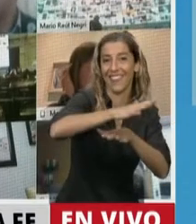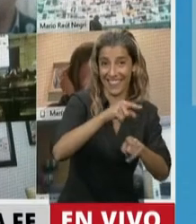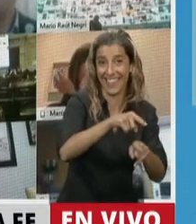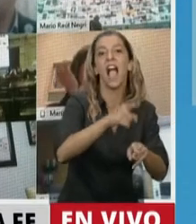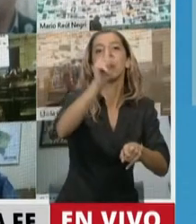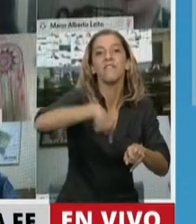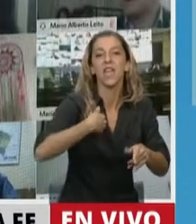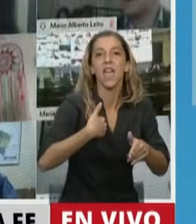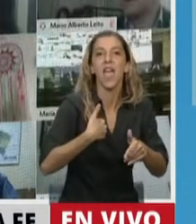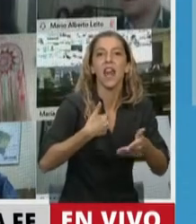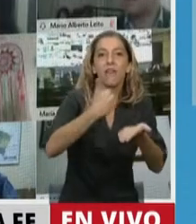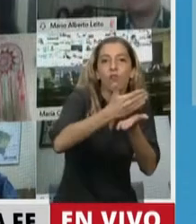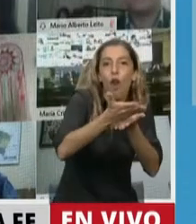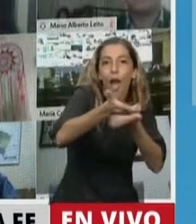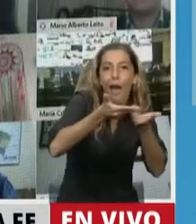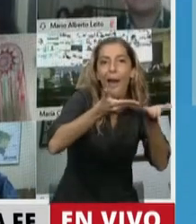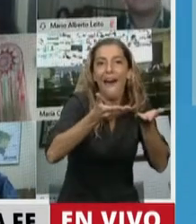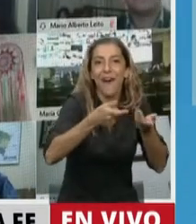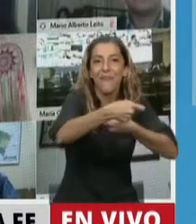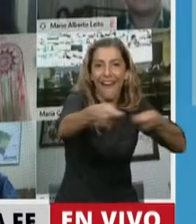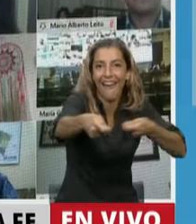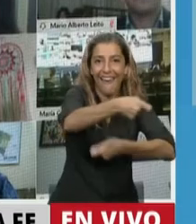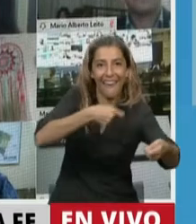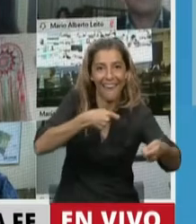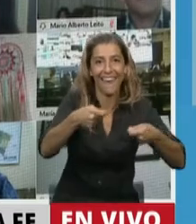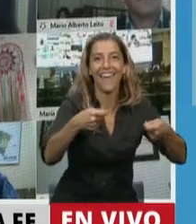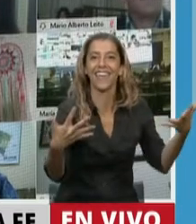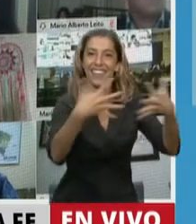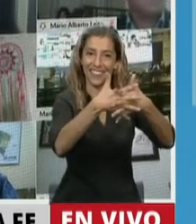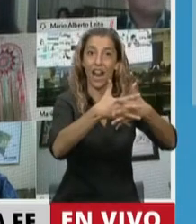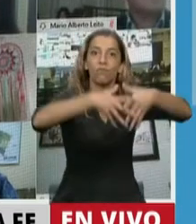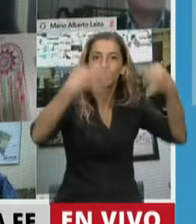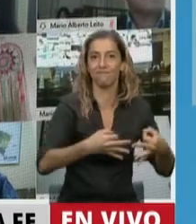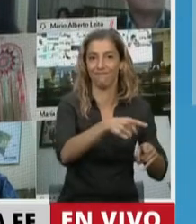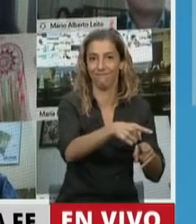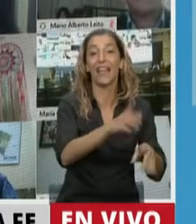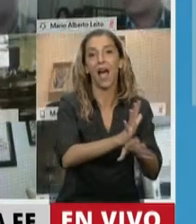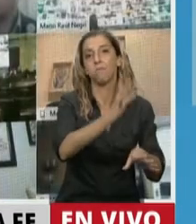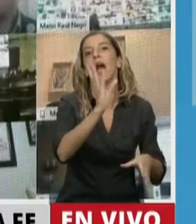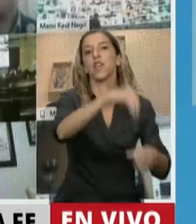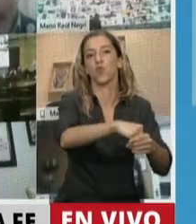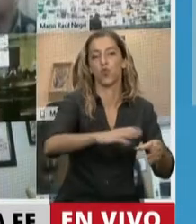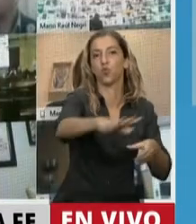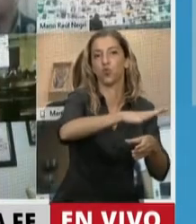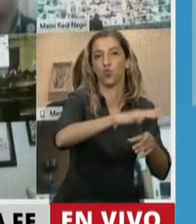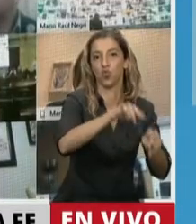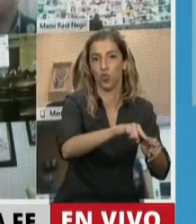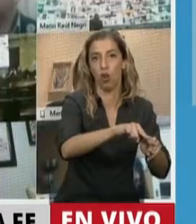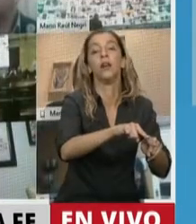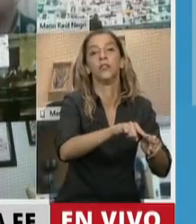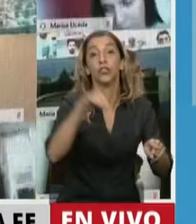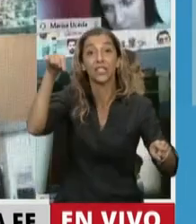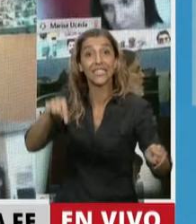aprende integrándose. Por eso esta conectividad y todo este desarrollo virtual tiene que ser de absoluta